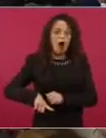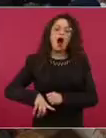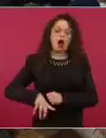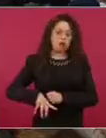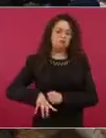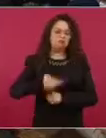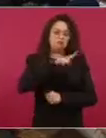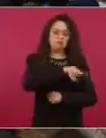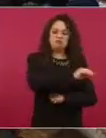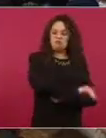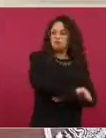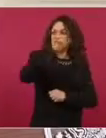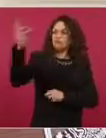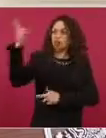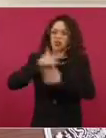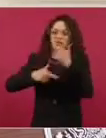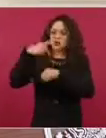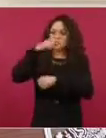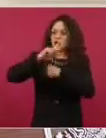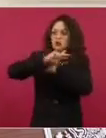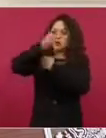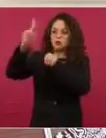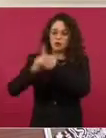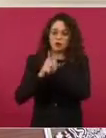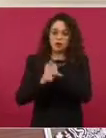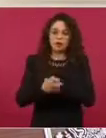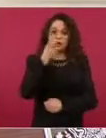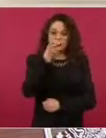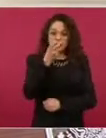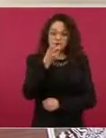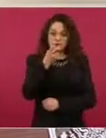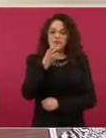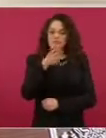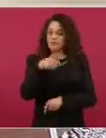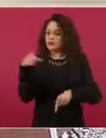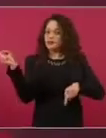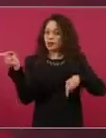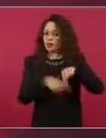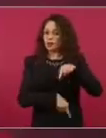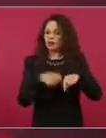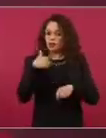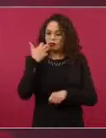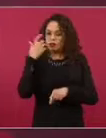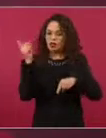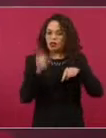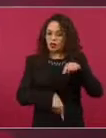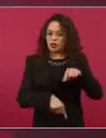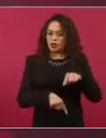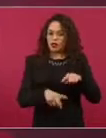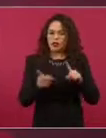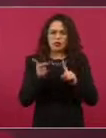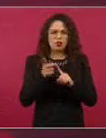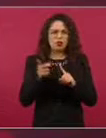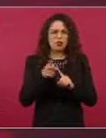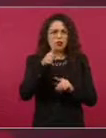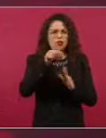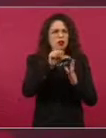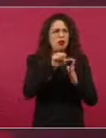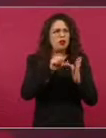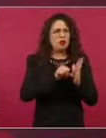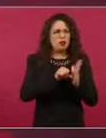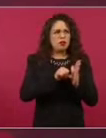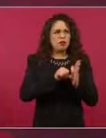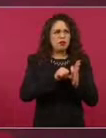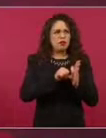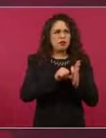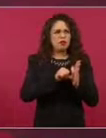Y ese artículo viene, yo creo, sin duda de